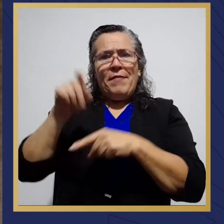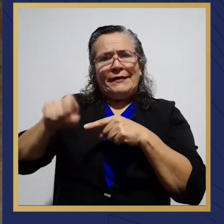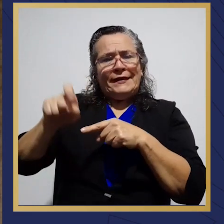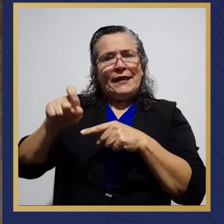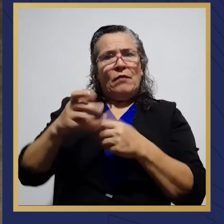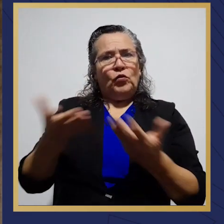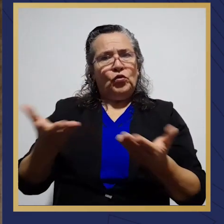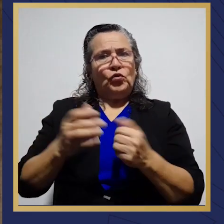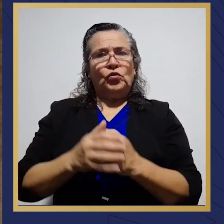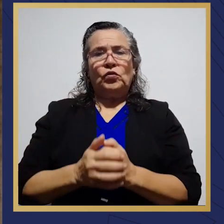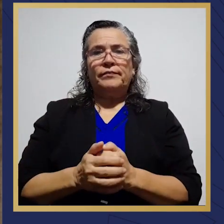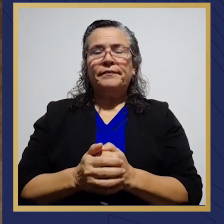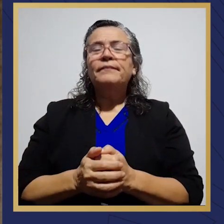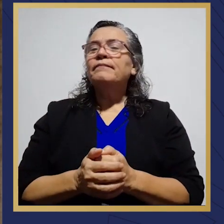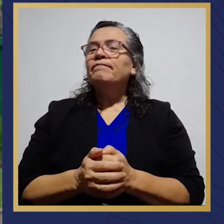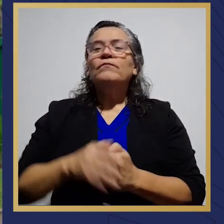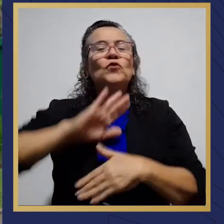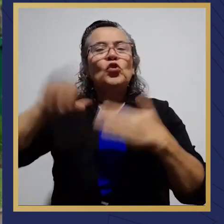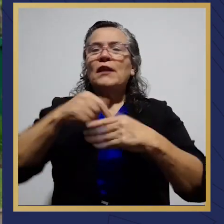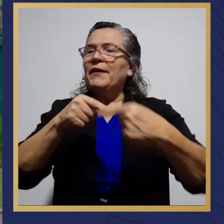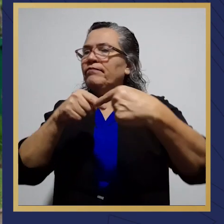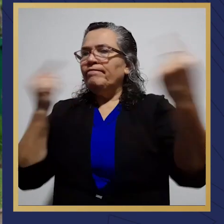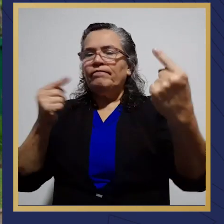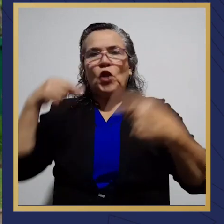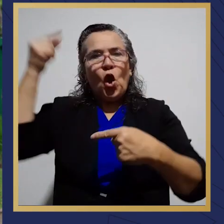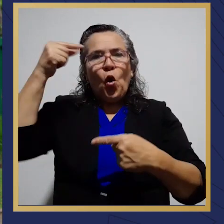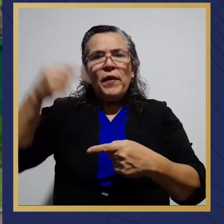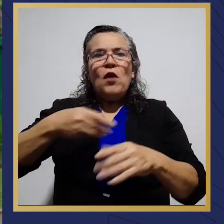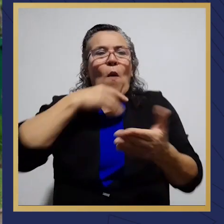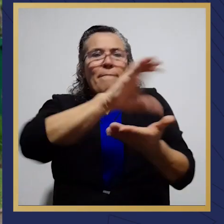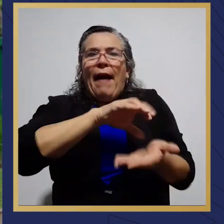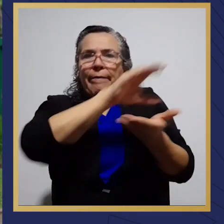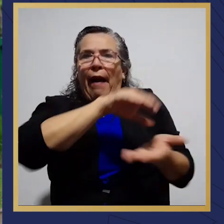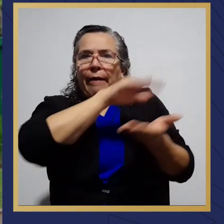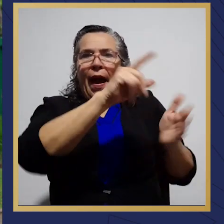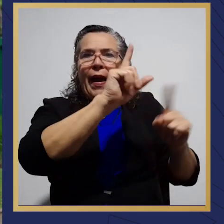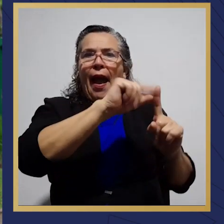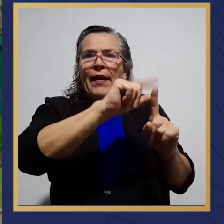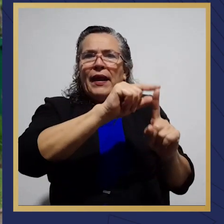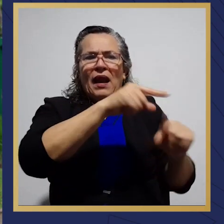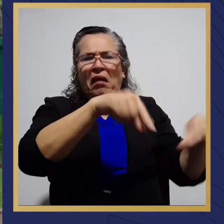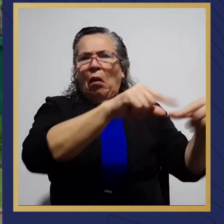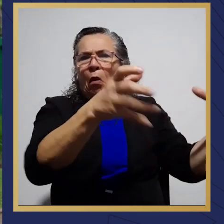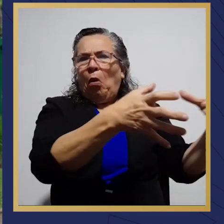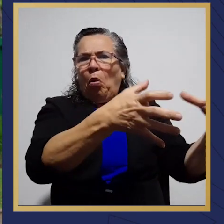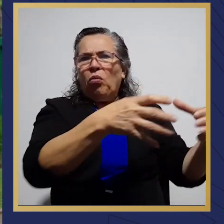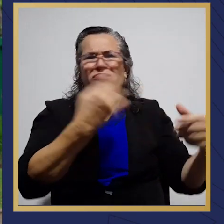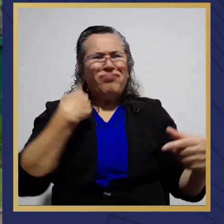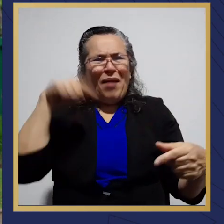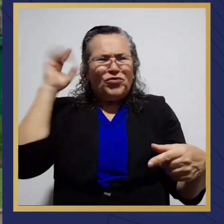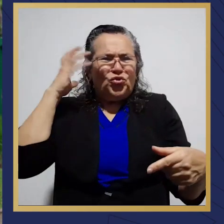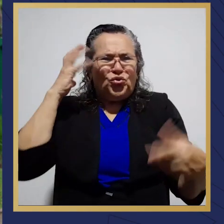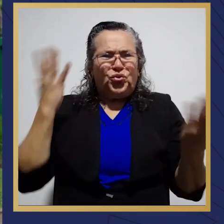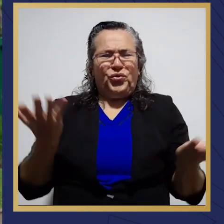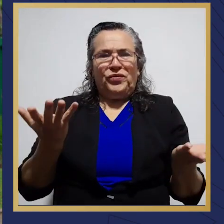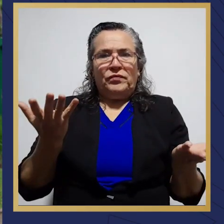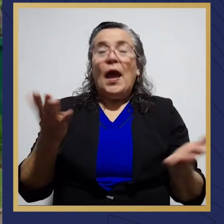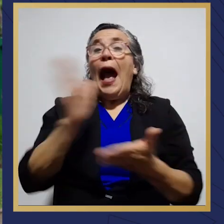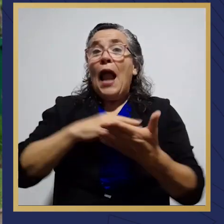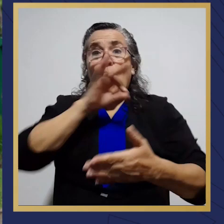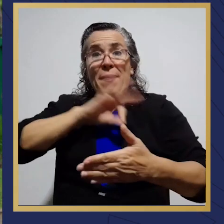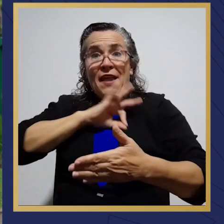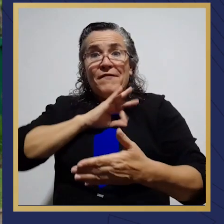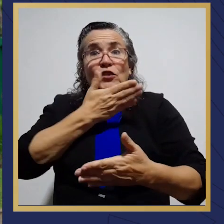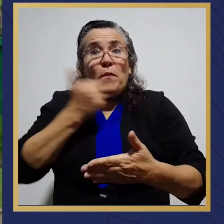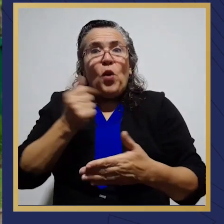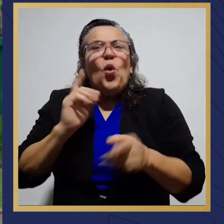o la necesitamos para otras cosas. Estoy totalmente en contra de que el gobierno siga pagando alquileres. Me parece absurdo algo que se puede